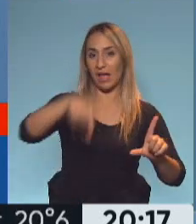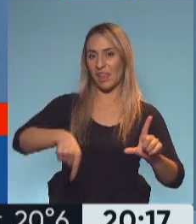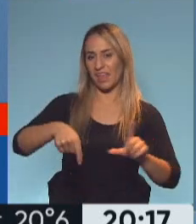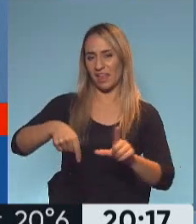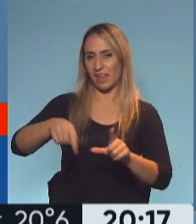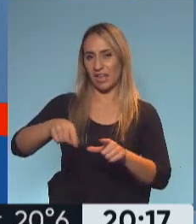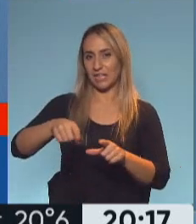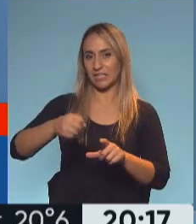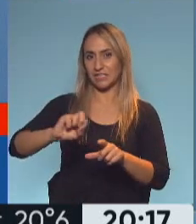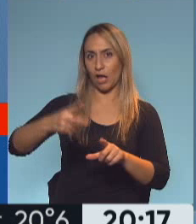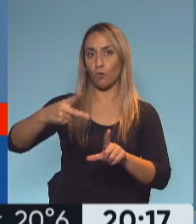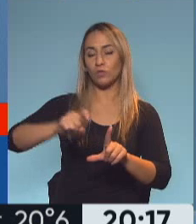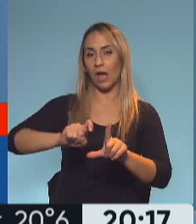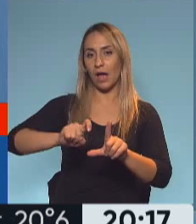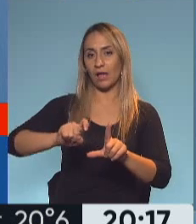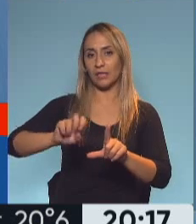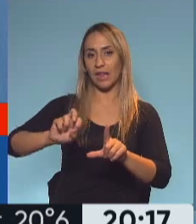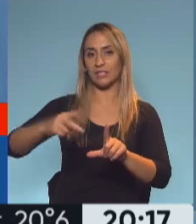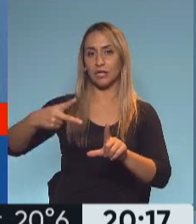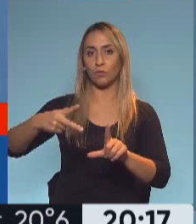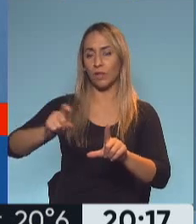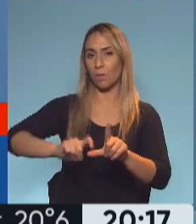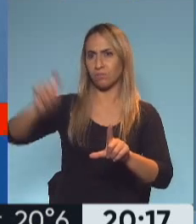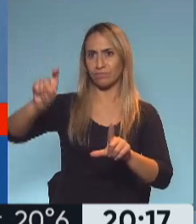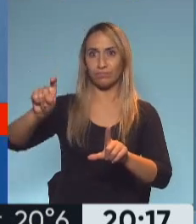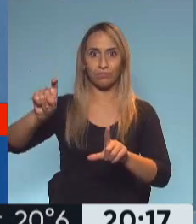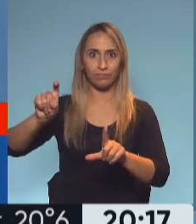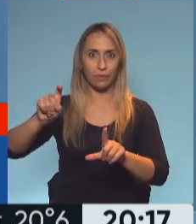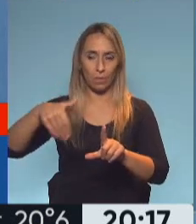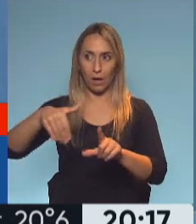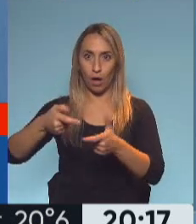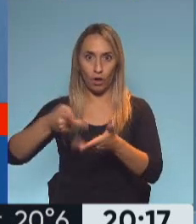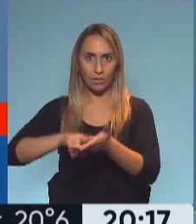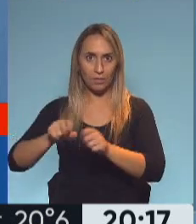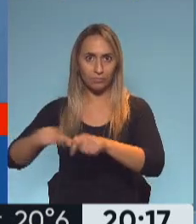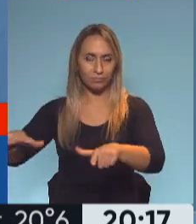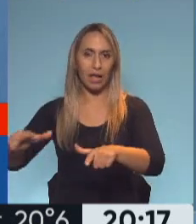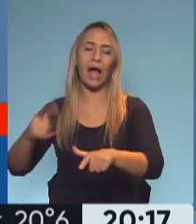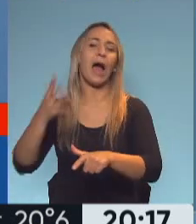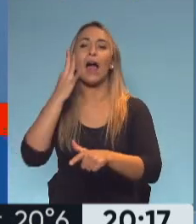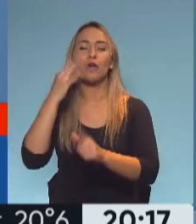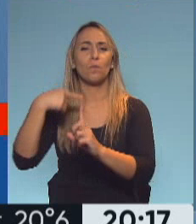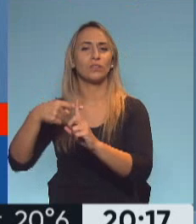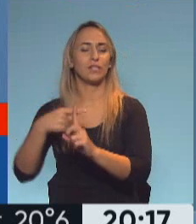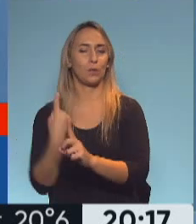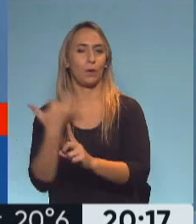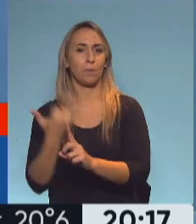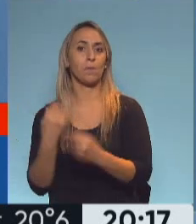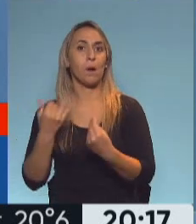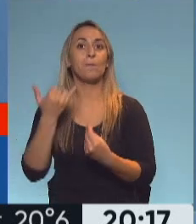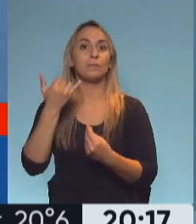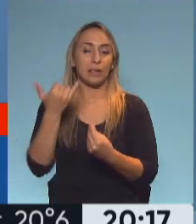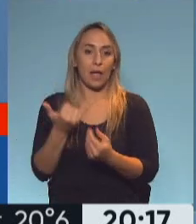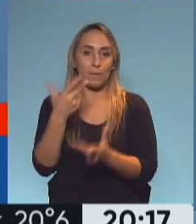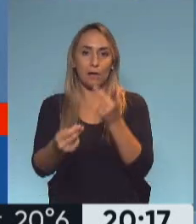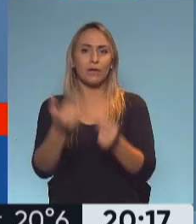ya definitivo, del comienzo de esta segunda nueva ola. Por un lado, estamos vacunando, nosotros ya hemos aplicado casi un millón y medio